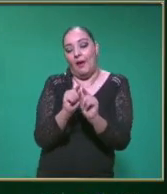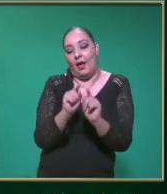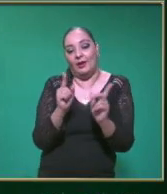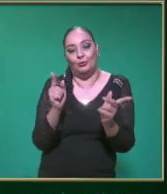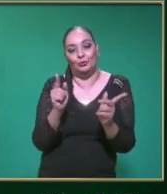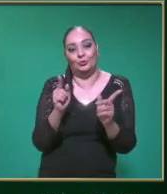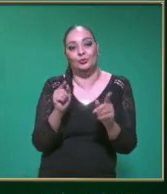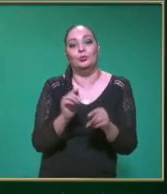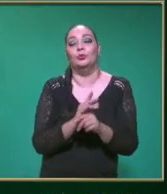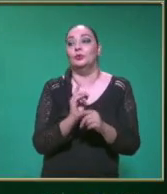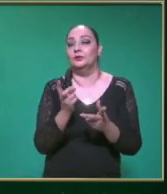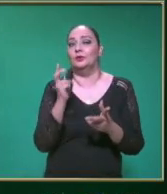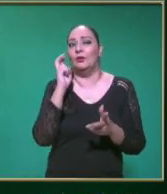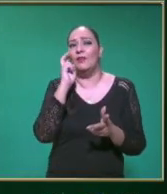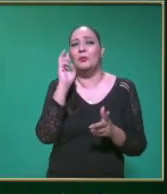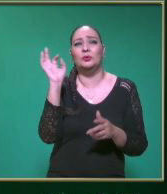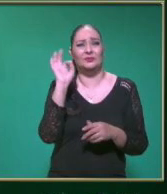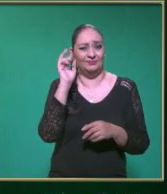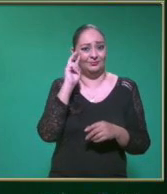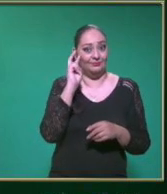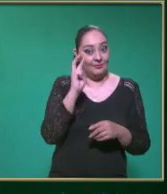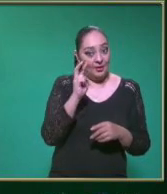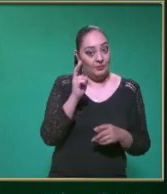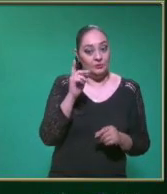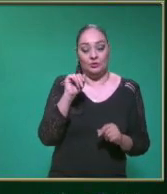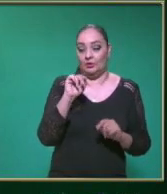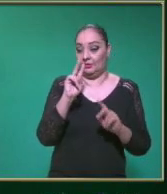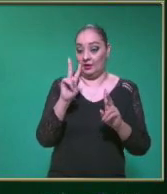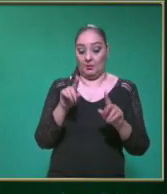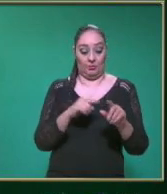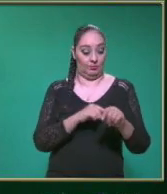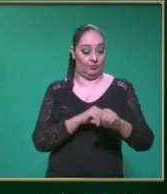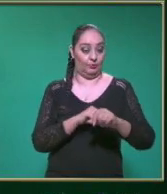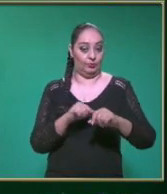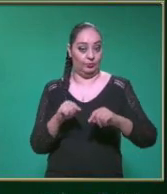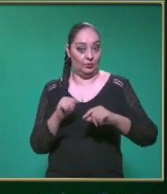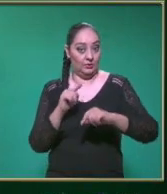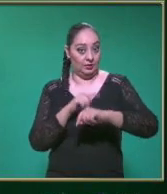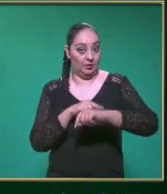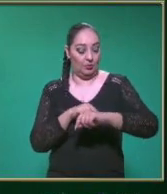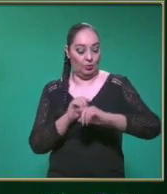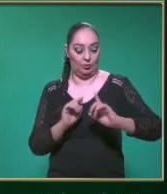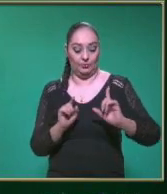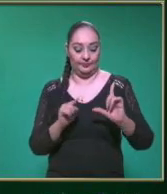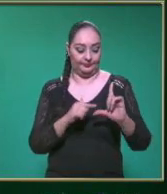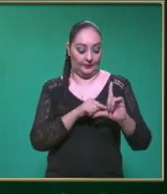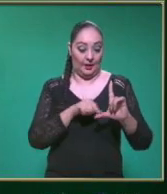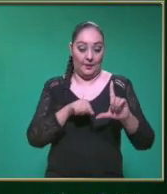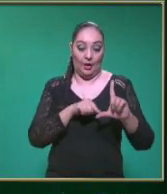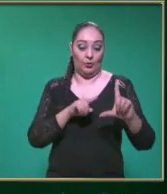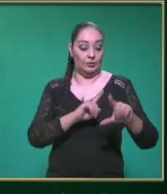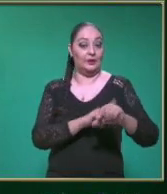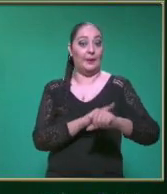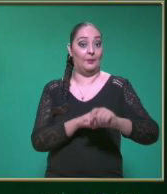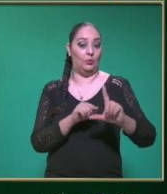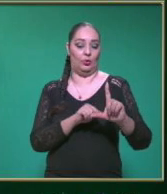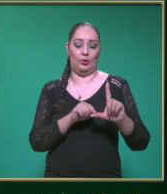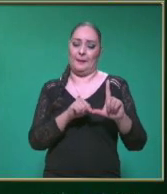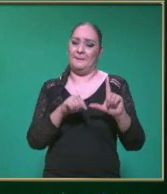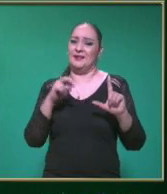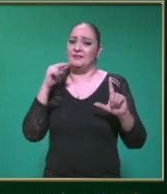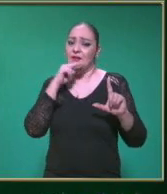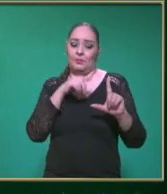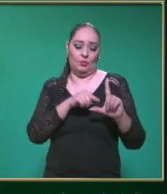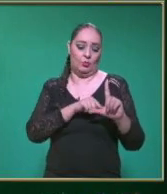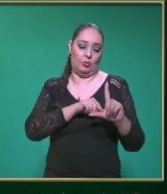recorrido Y si observamos Nosotros con respecto Al tiempo Pues es menor El tiempo Que está Tardando en recorrer Entonces es más